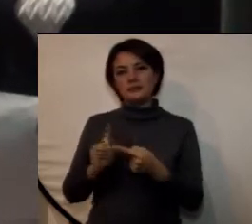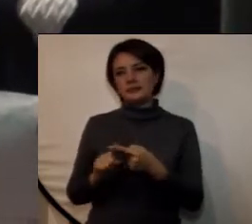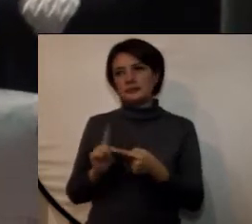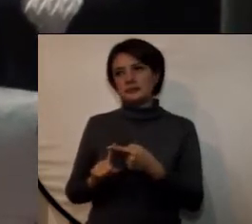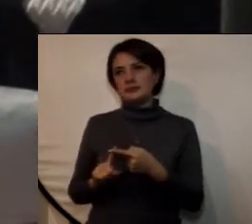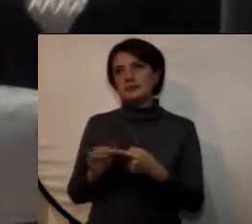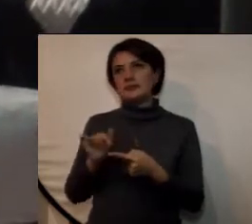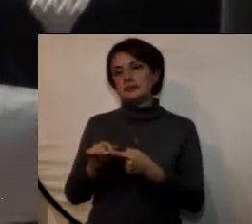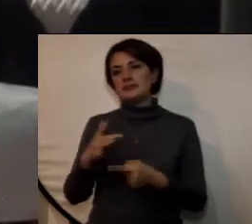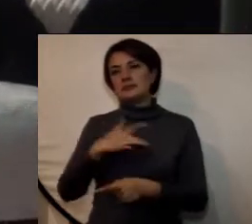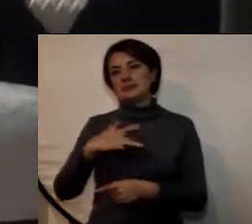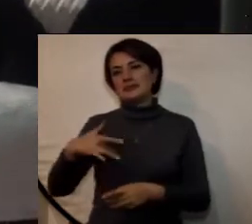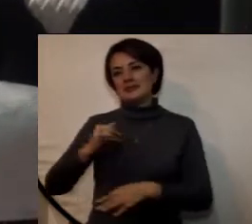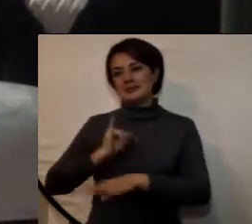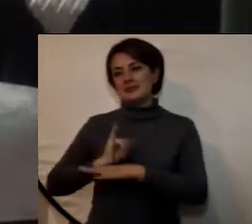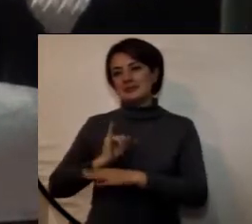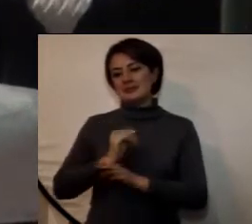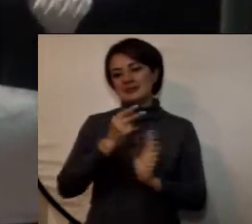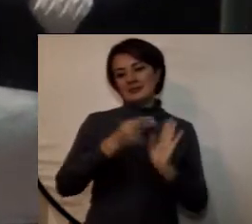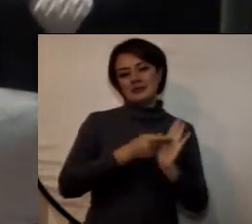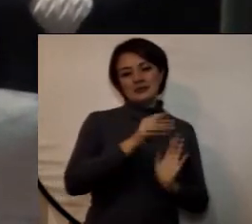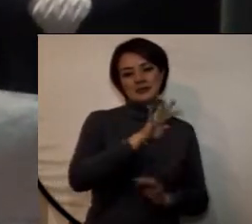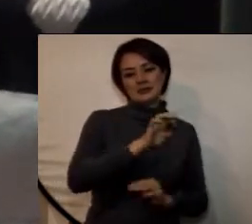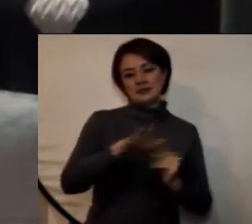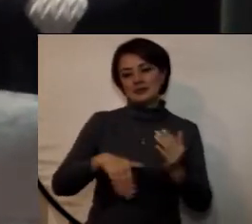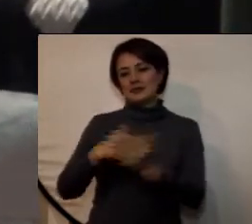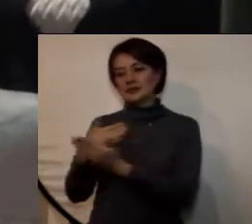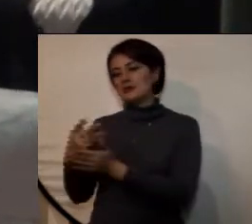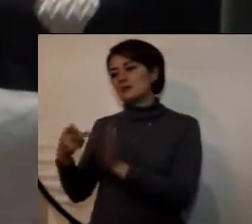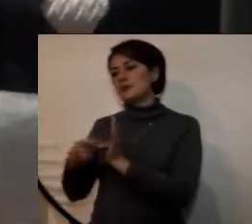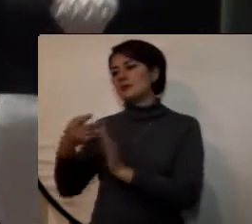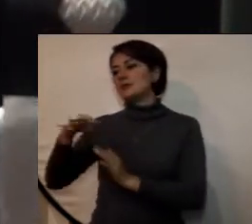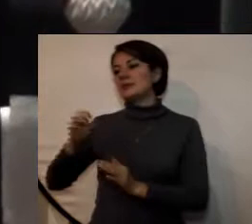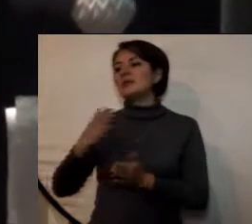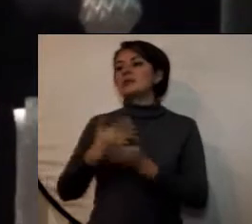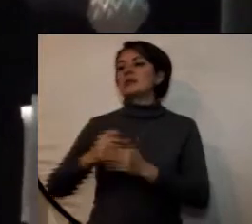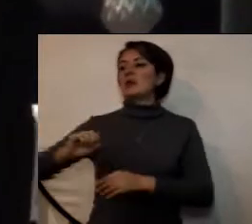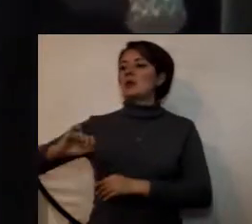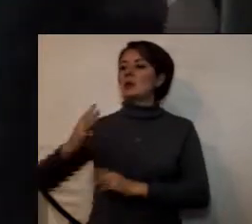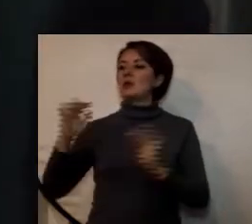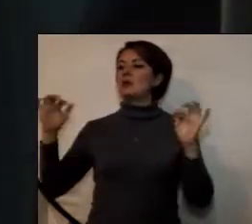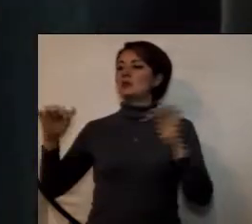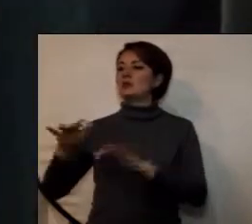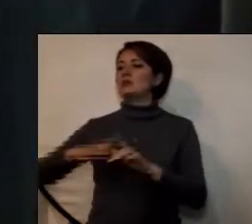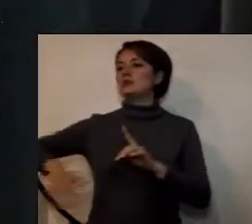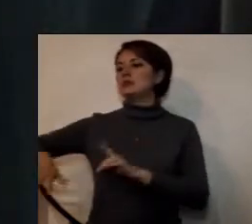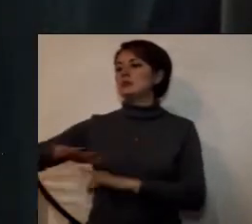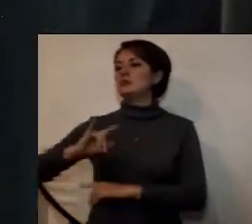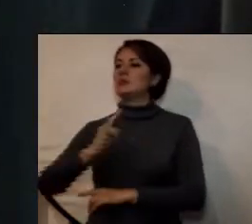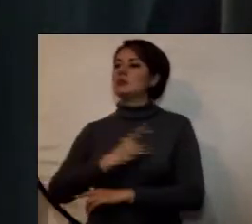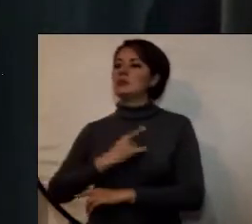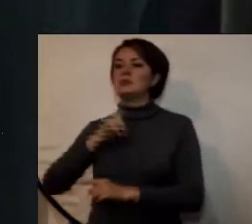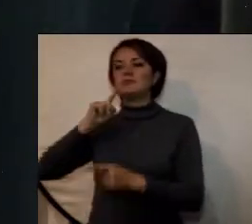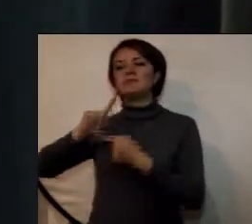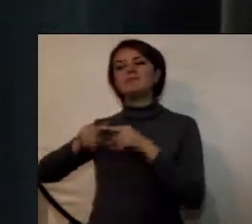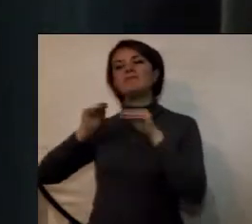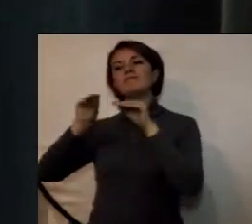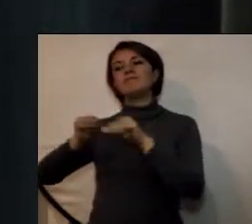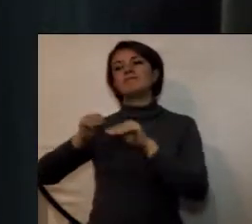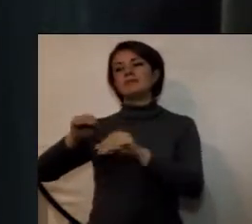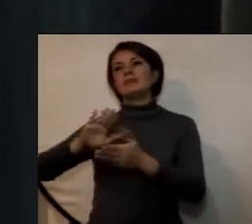de desarrollo institucional 2009-2019 se creó el cuarto escenario que es la universidad que educa para la paz